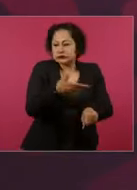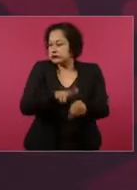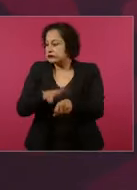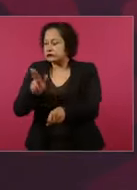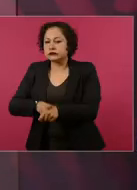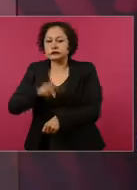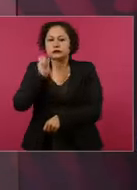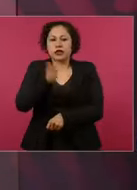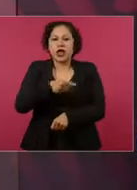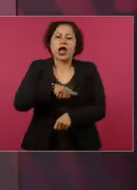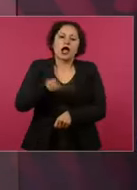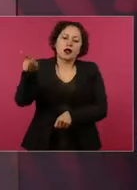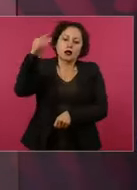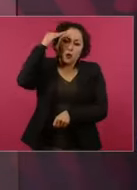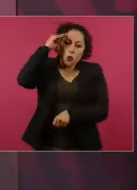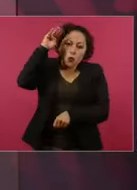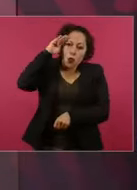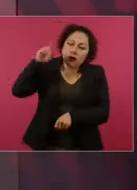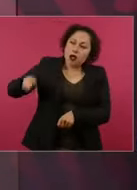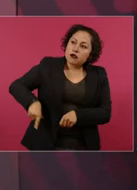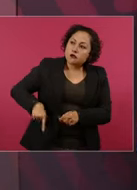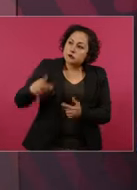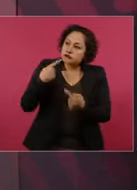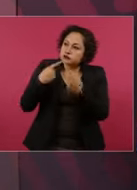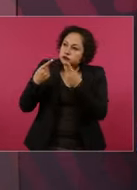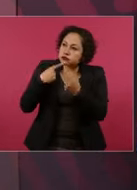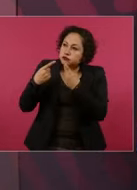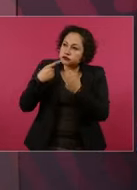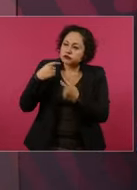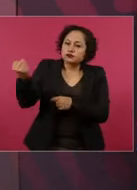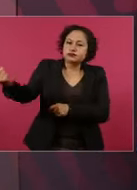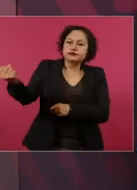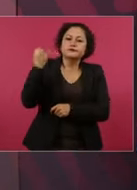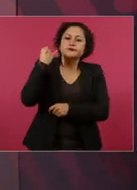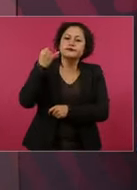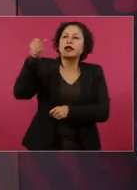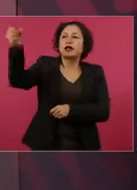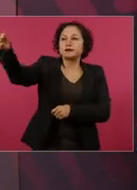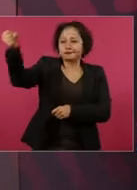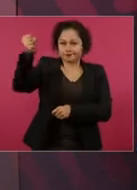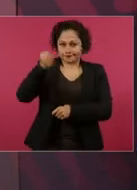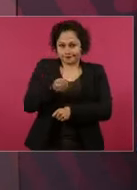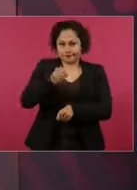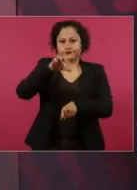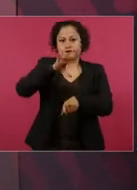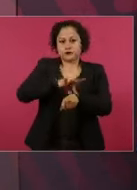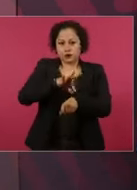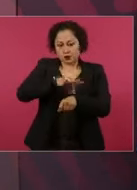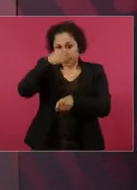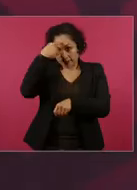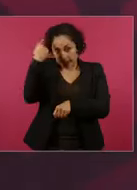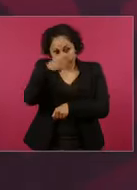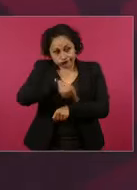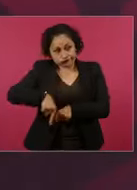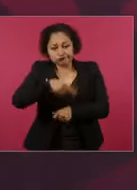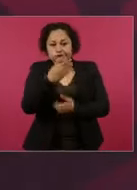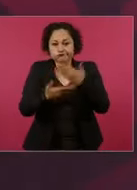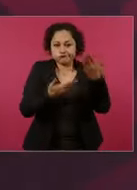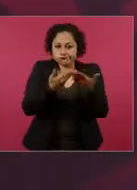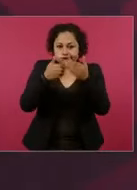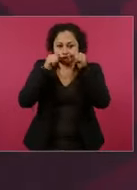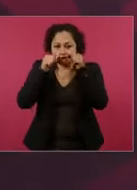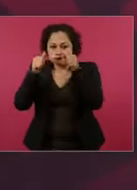que son especialistas en medicina, en las distintas ramas de la